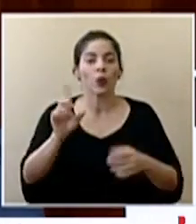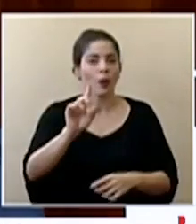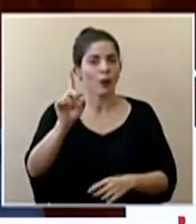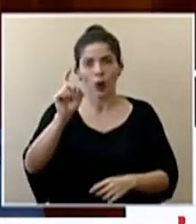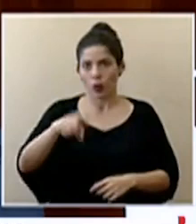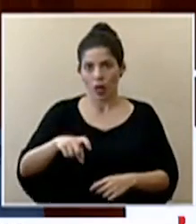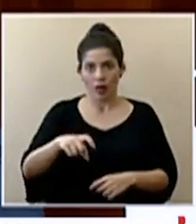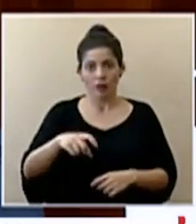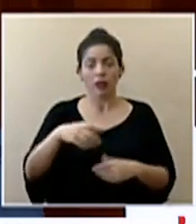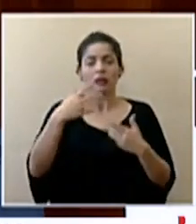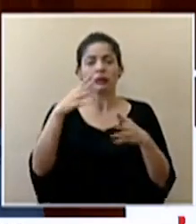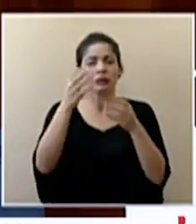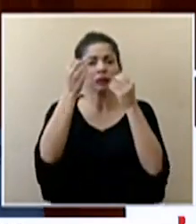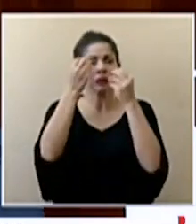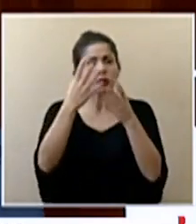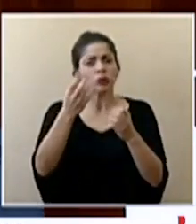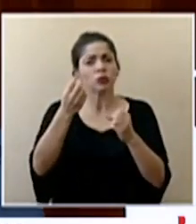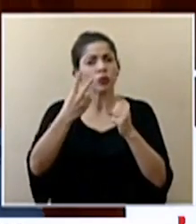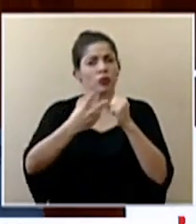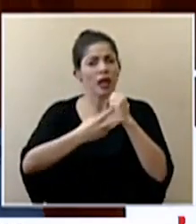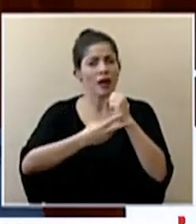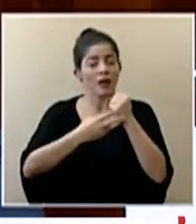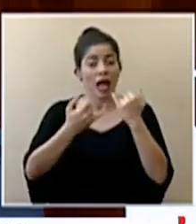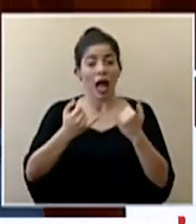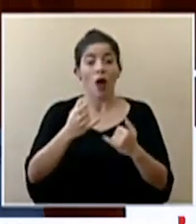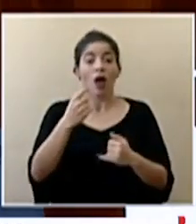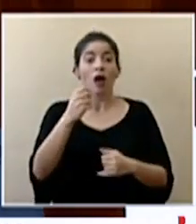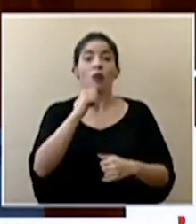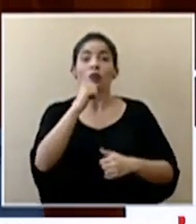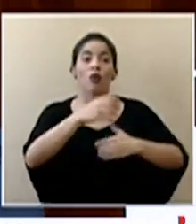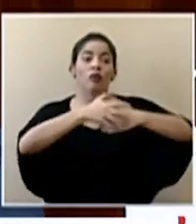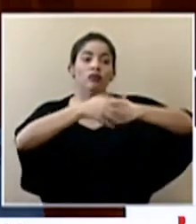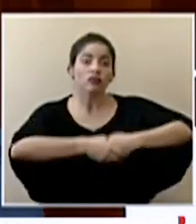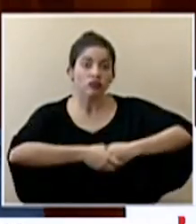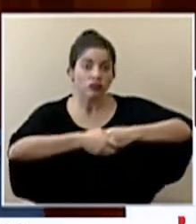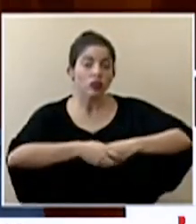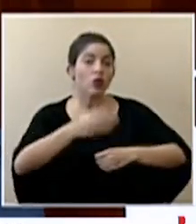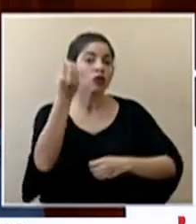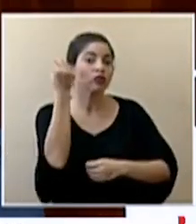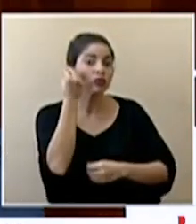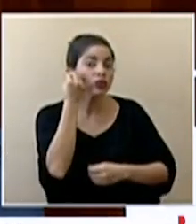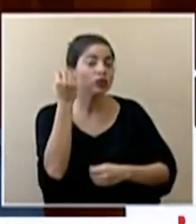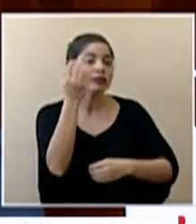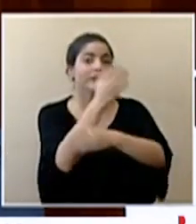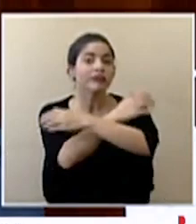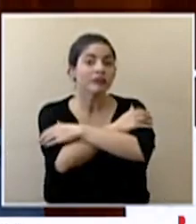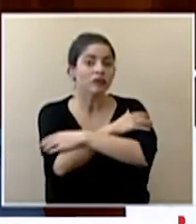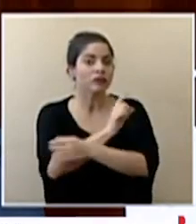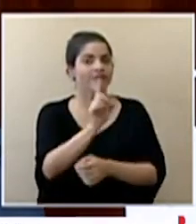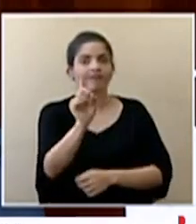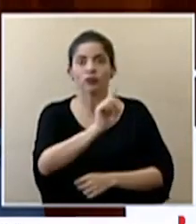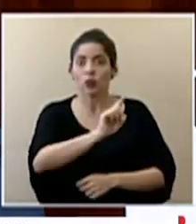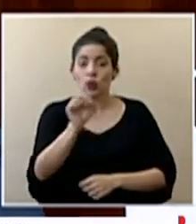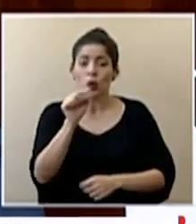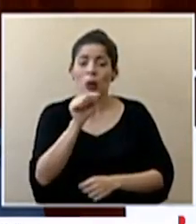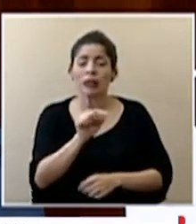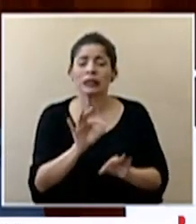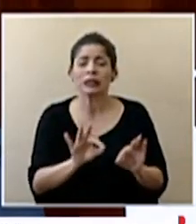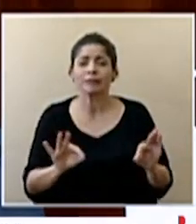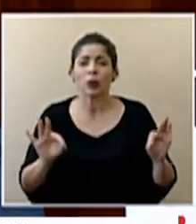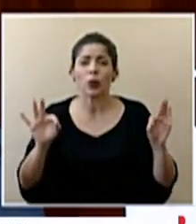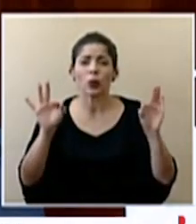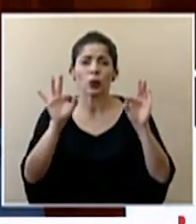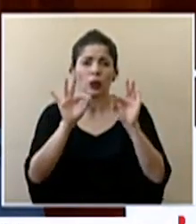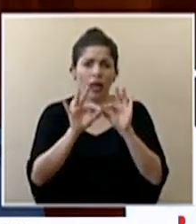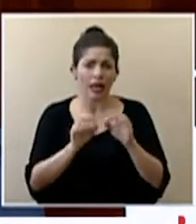Ya hemos indicado muchas veces que en este momento el no saludarse de mano, de abrazo, de beso se hace sumamente importante.